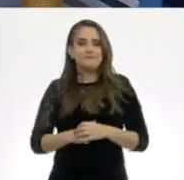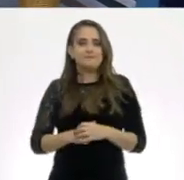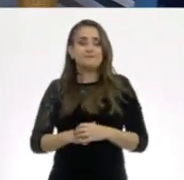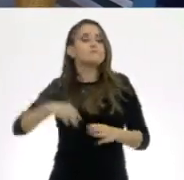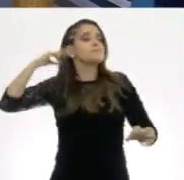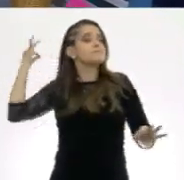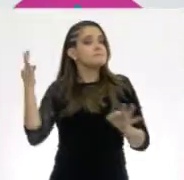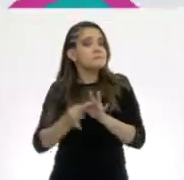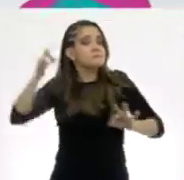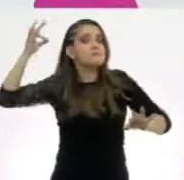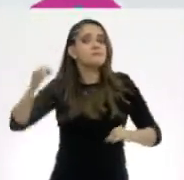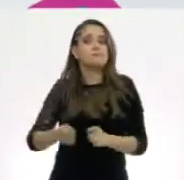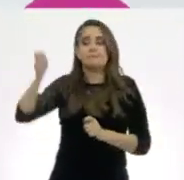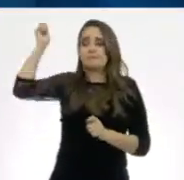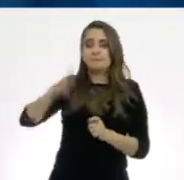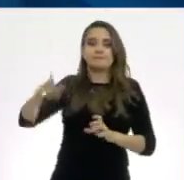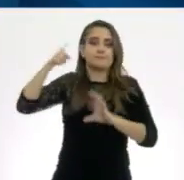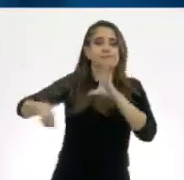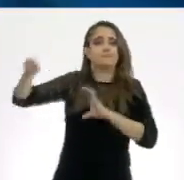¿Listos? ¡A girar!